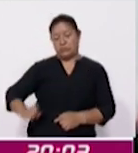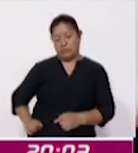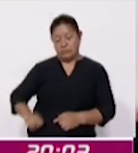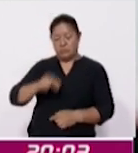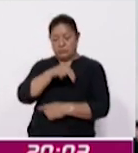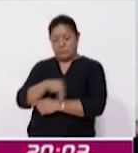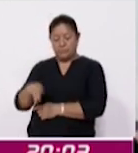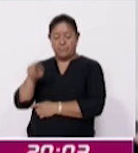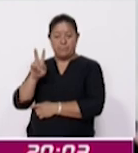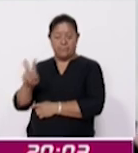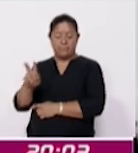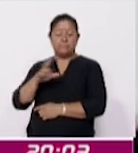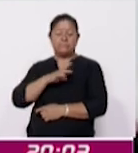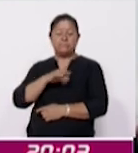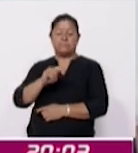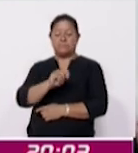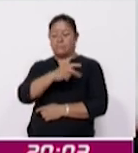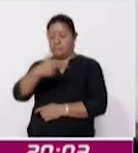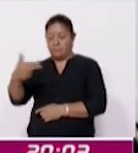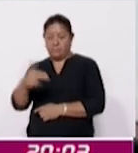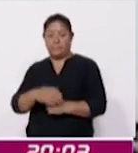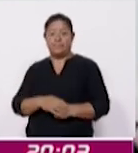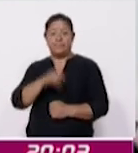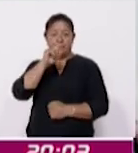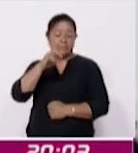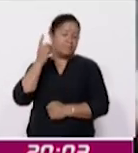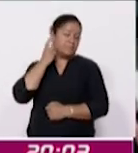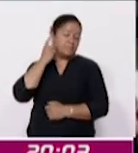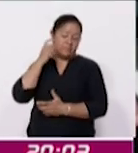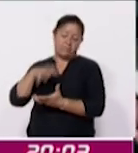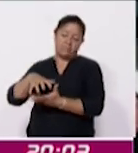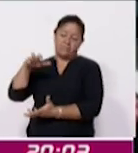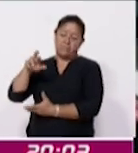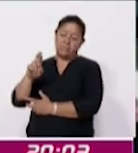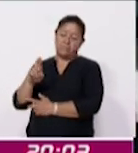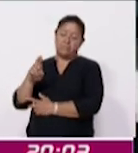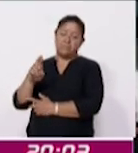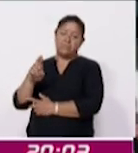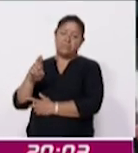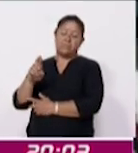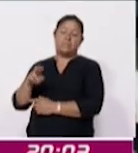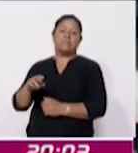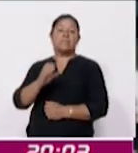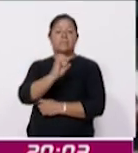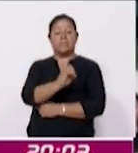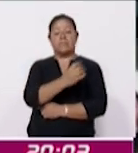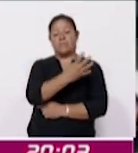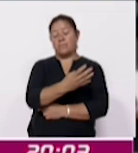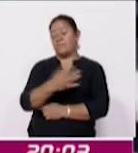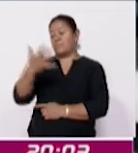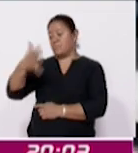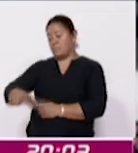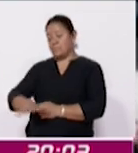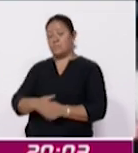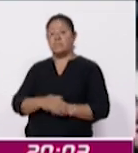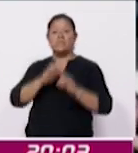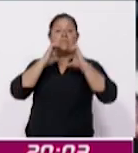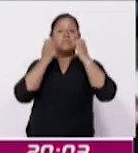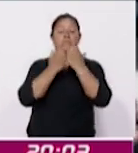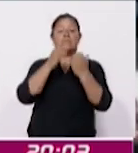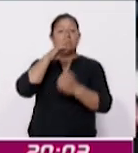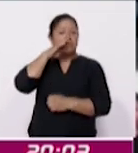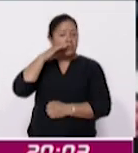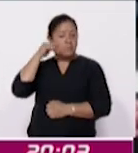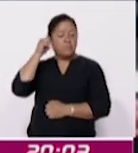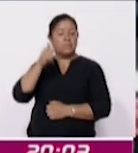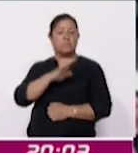Natívitas, así como el cómputo de la elección de diputaciones de mayoría relativa del Distrito 04 y 10 y de la comunidad Emiliano